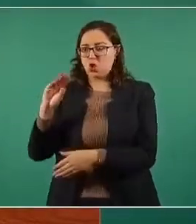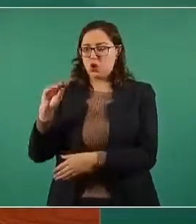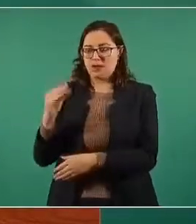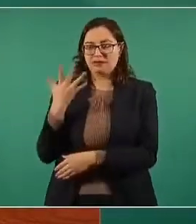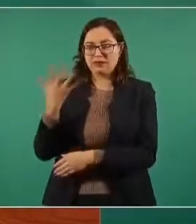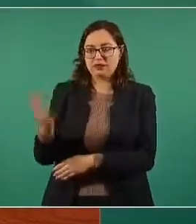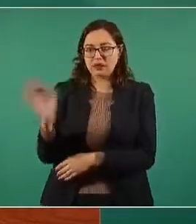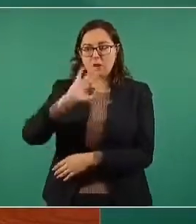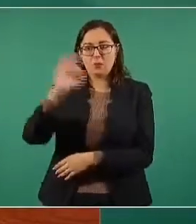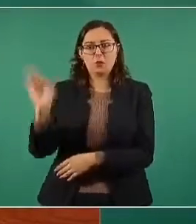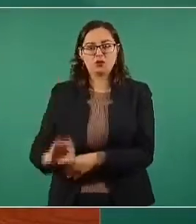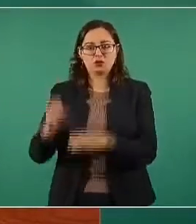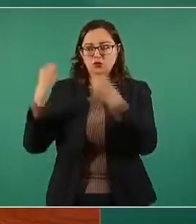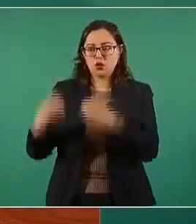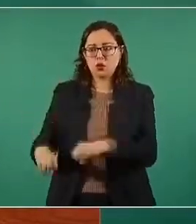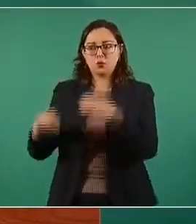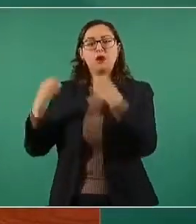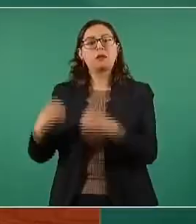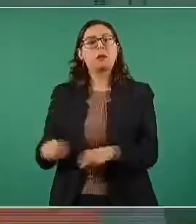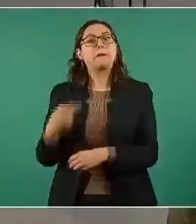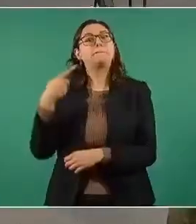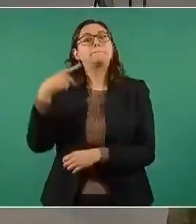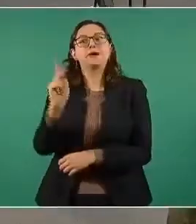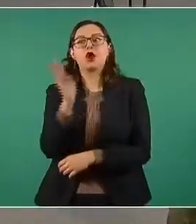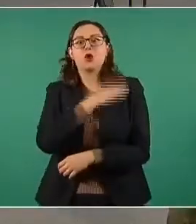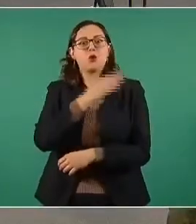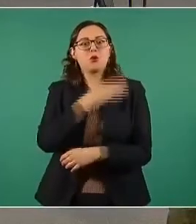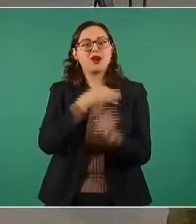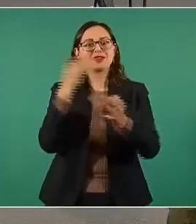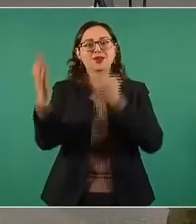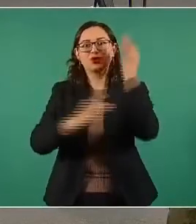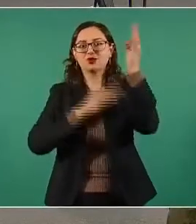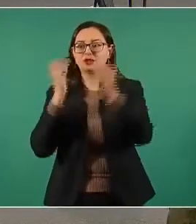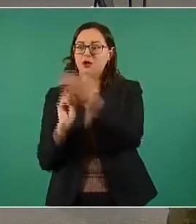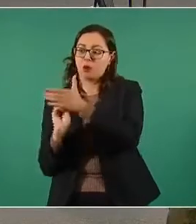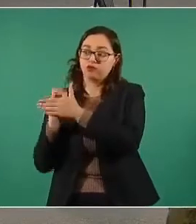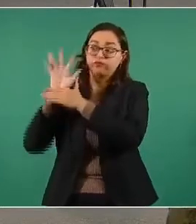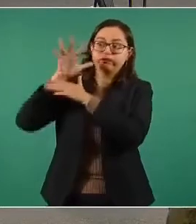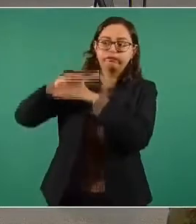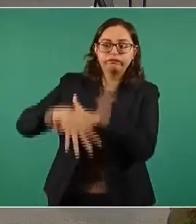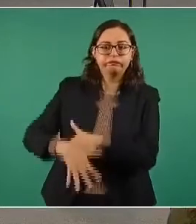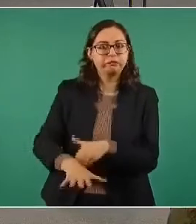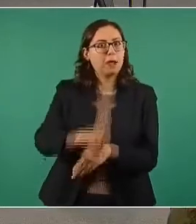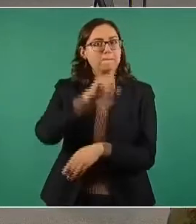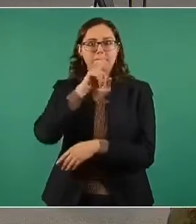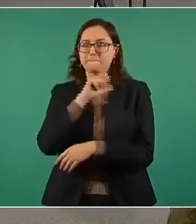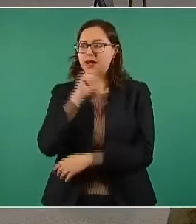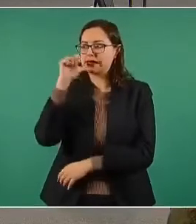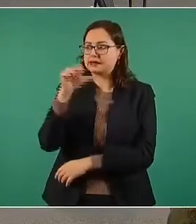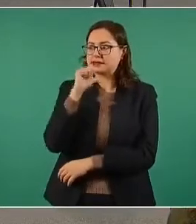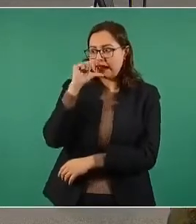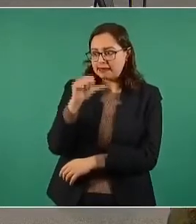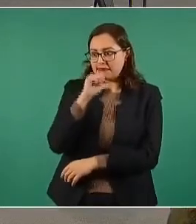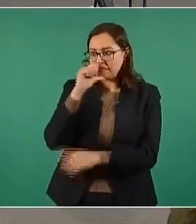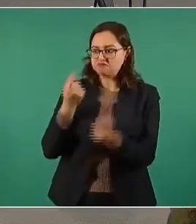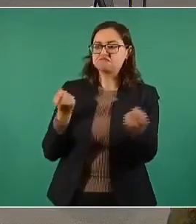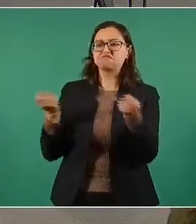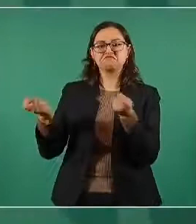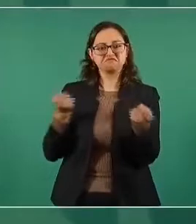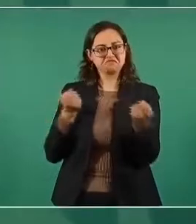una muy buena noticia. Y no han causado ningún daño a la población. 17,